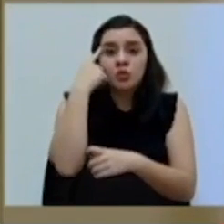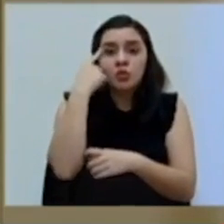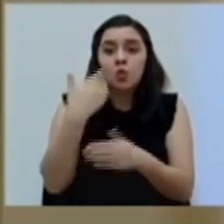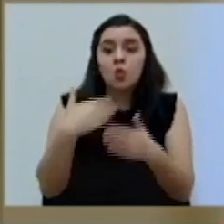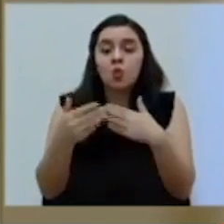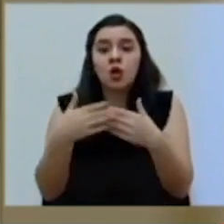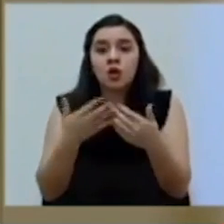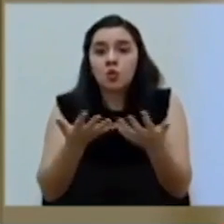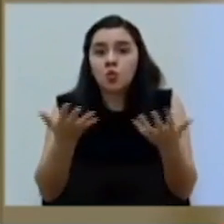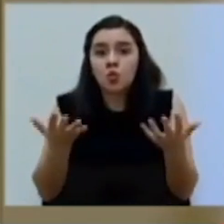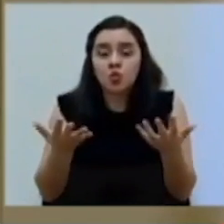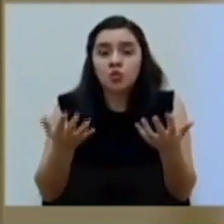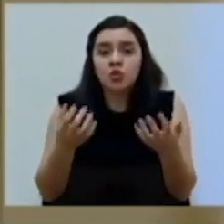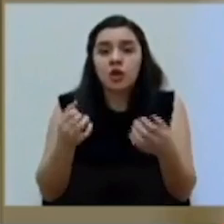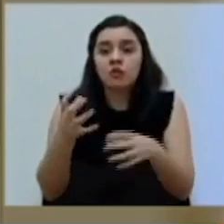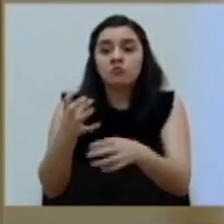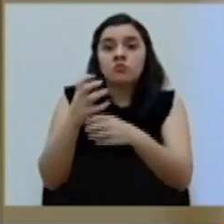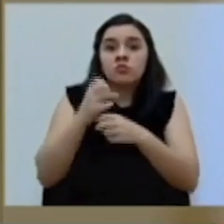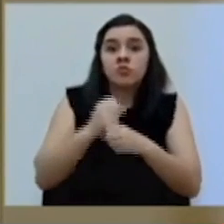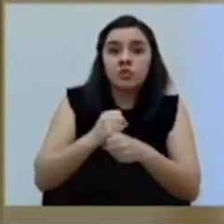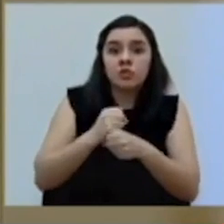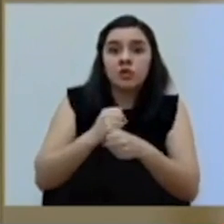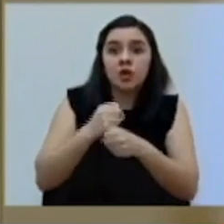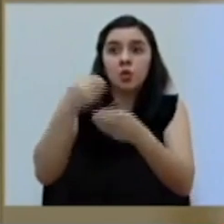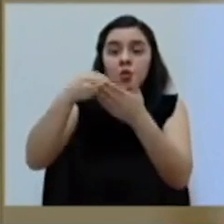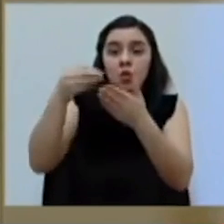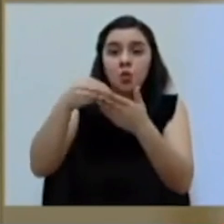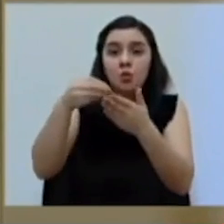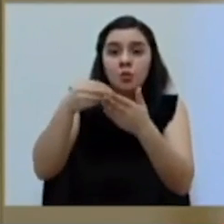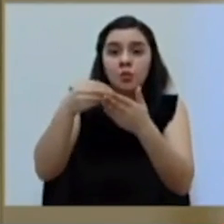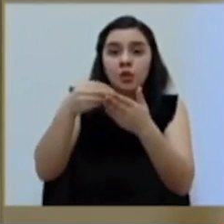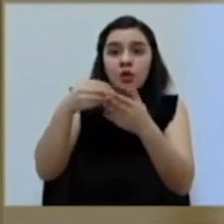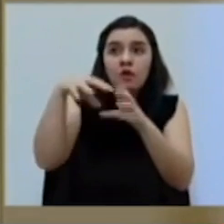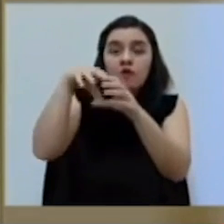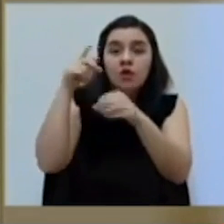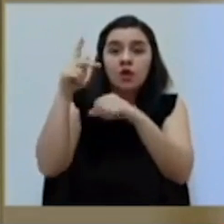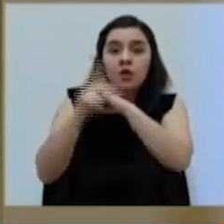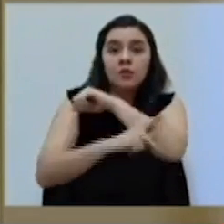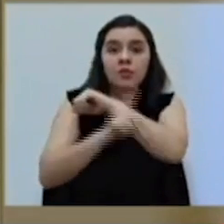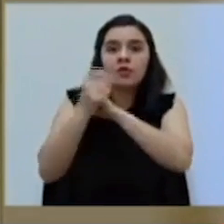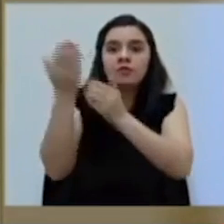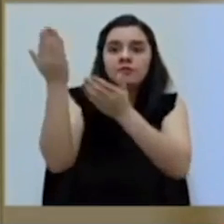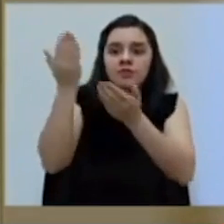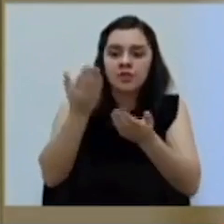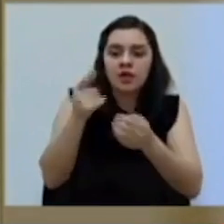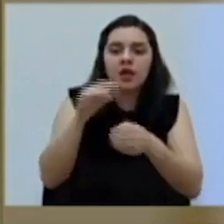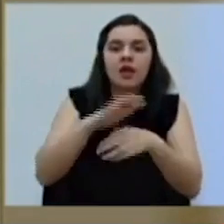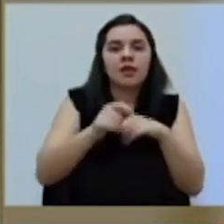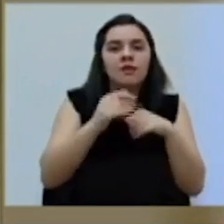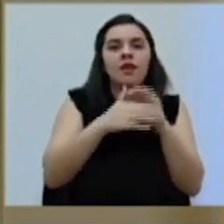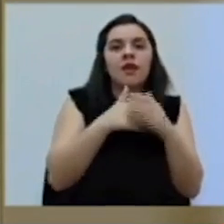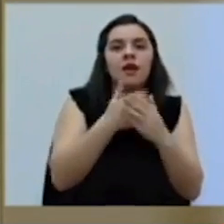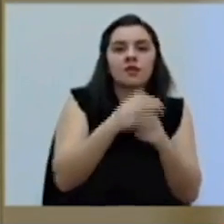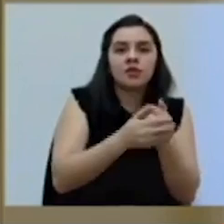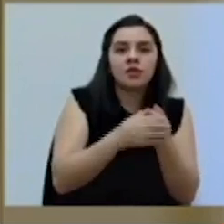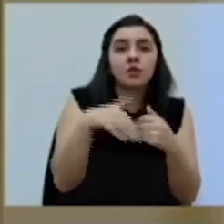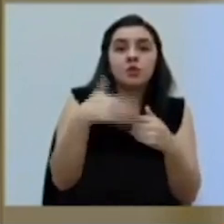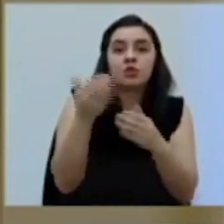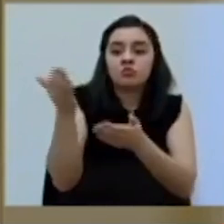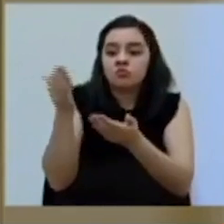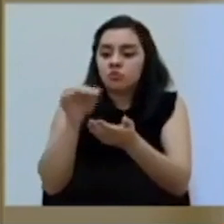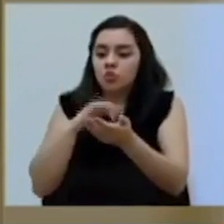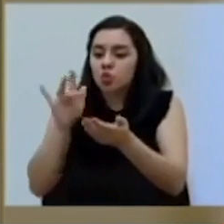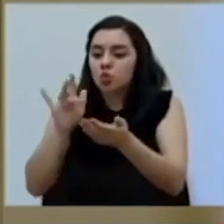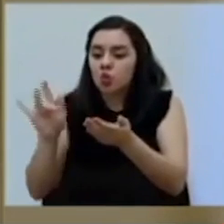objeto eventualmente que se adquiera afuera, lavarse bien las manos después de tocar esos objetos